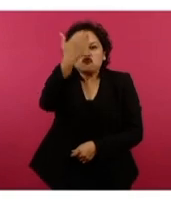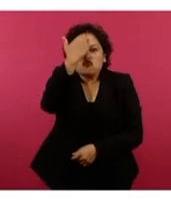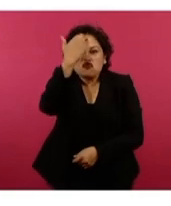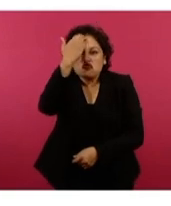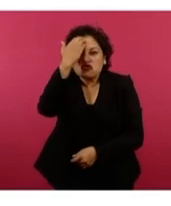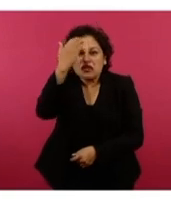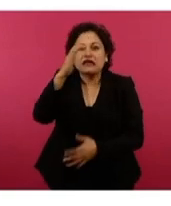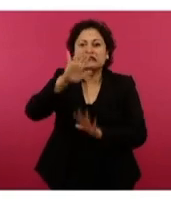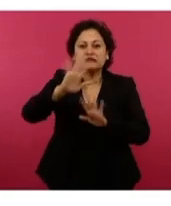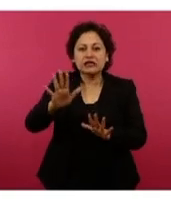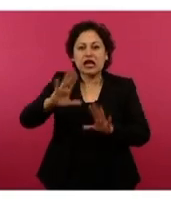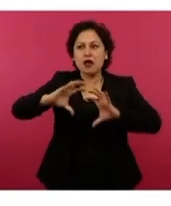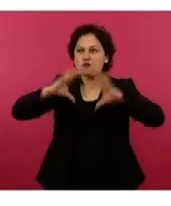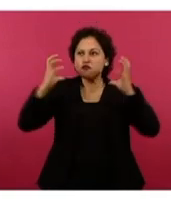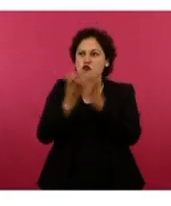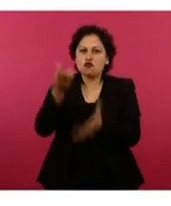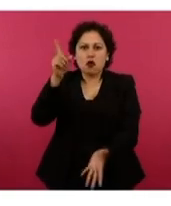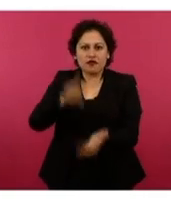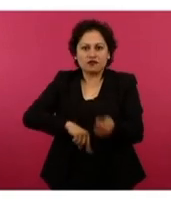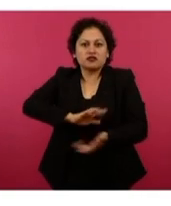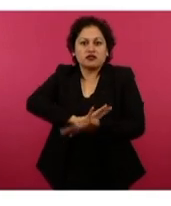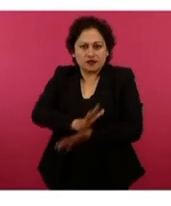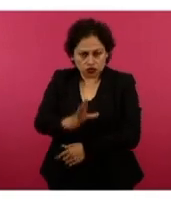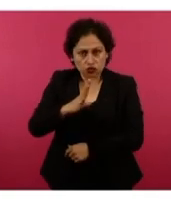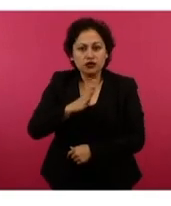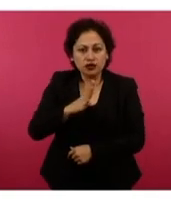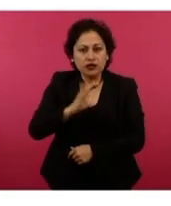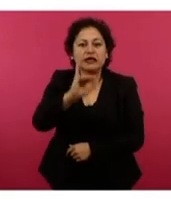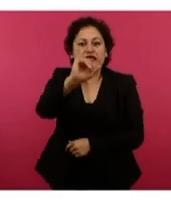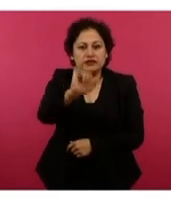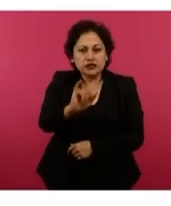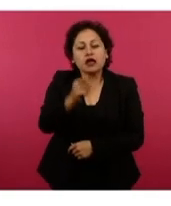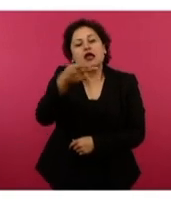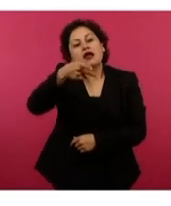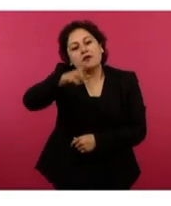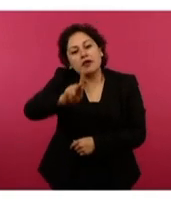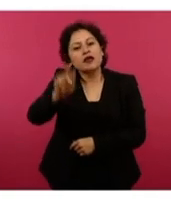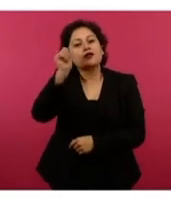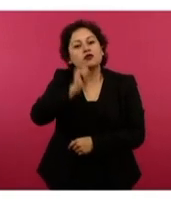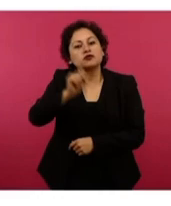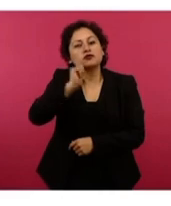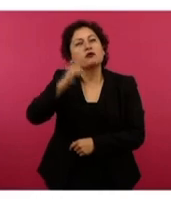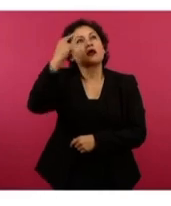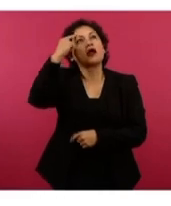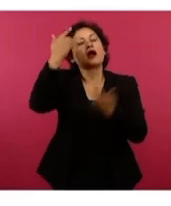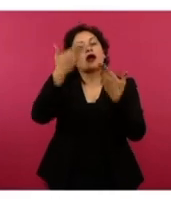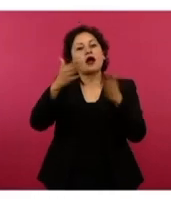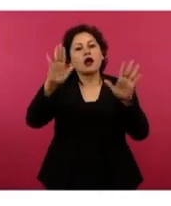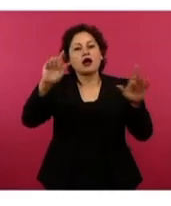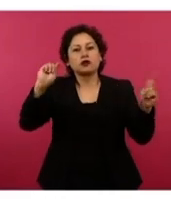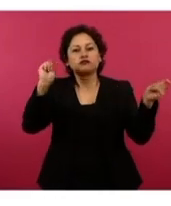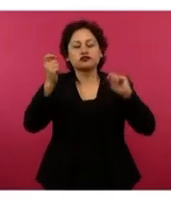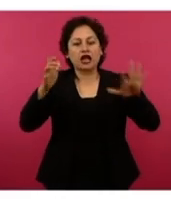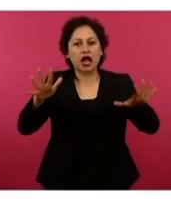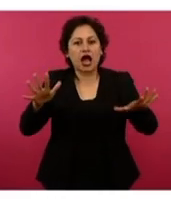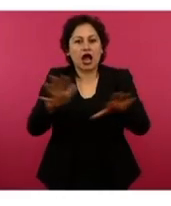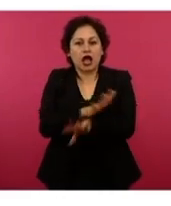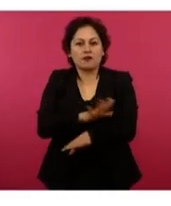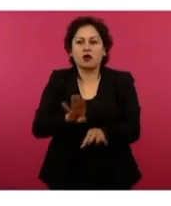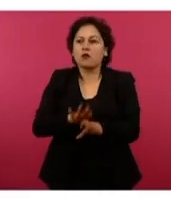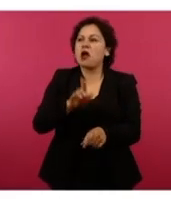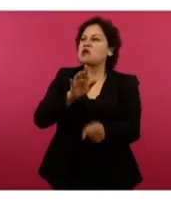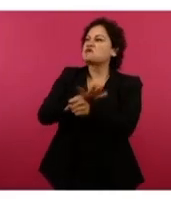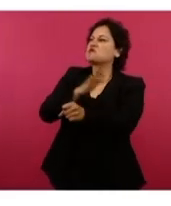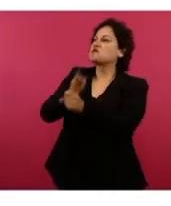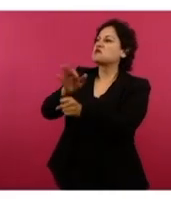en un mundo ya separado y lleno de discriminación, pero que siempre hay esperanza de que haya un cambio, que no podemos conformarnos con lo que ya hay.